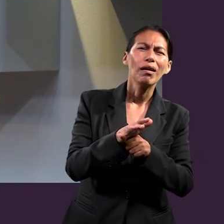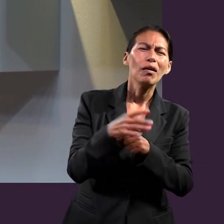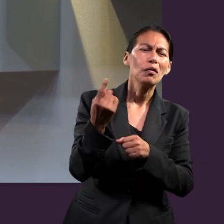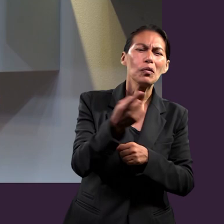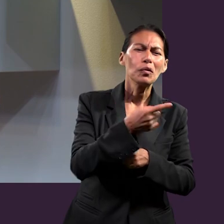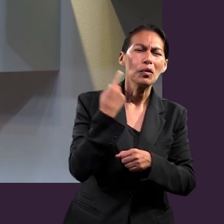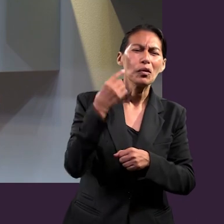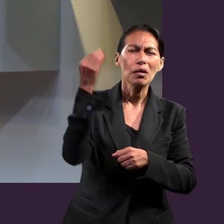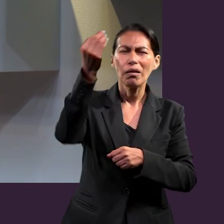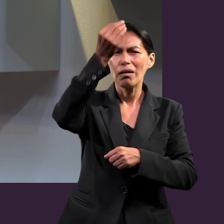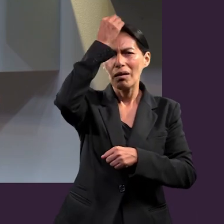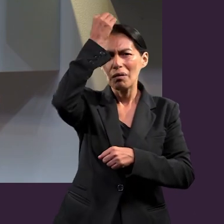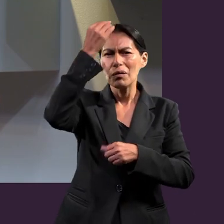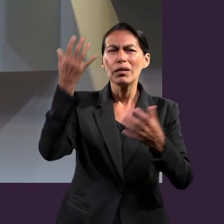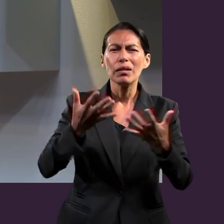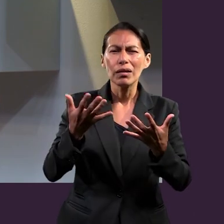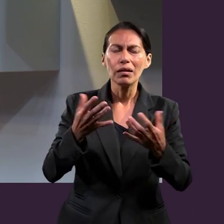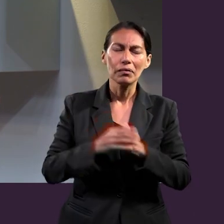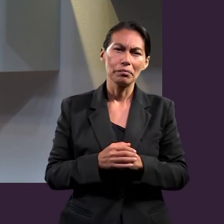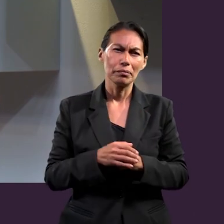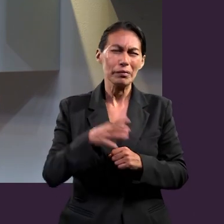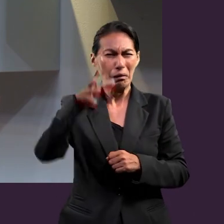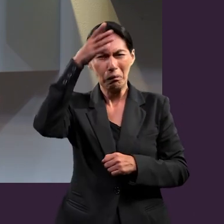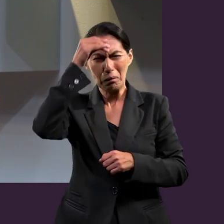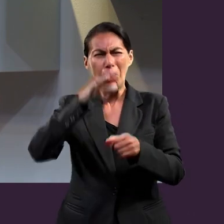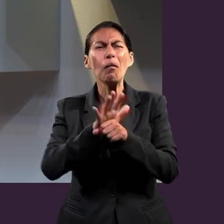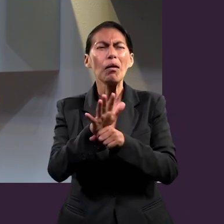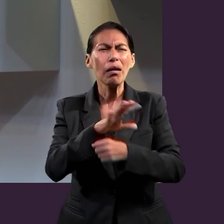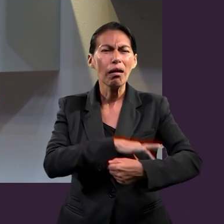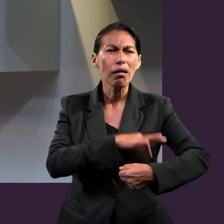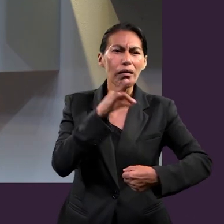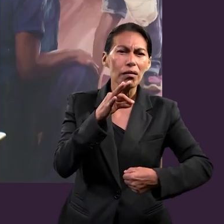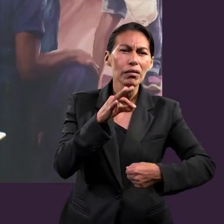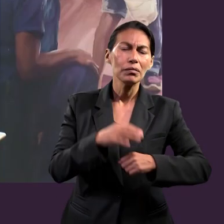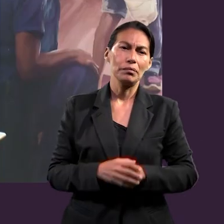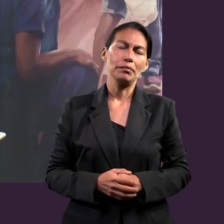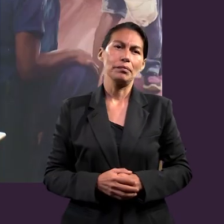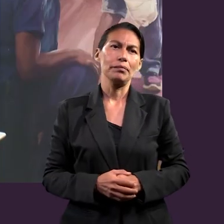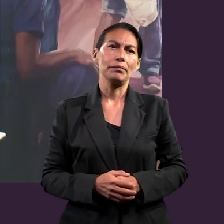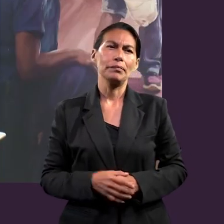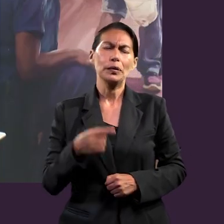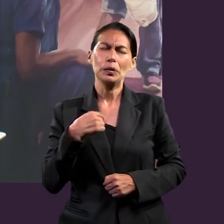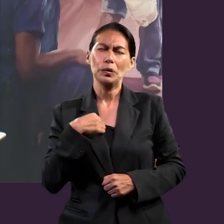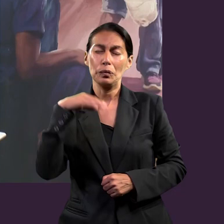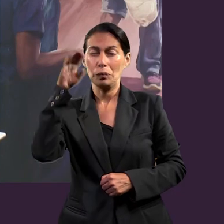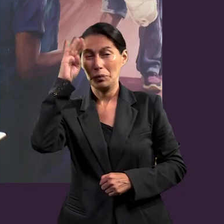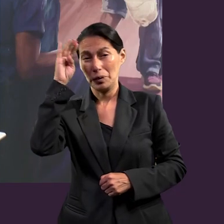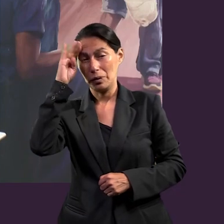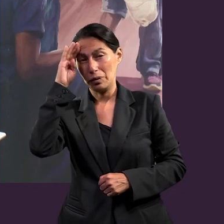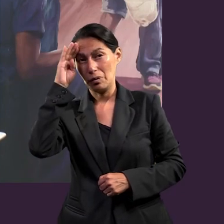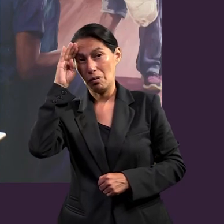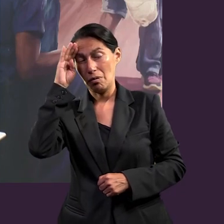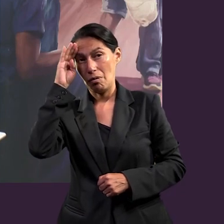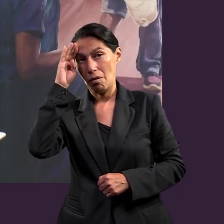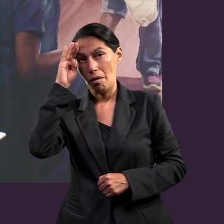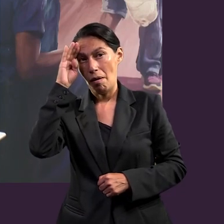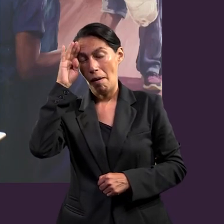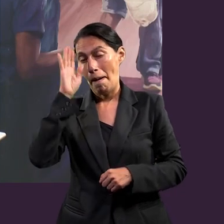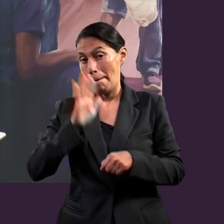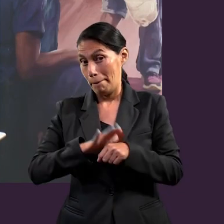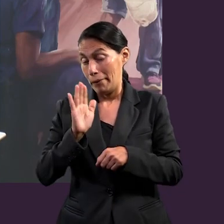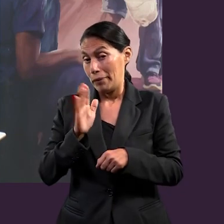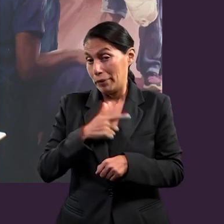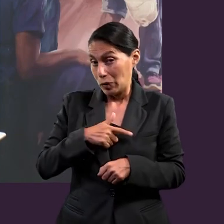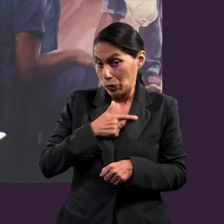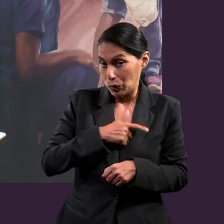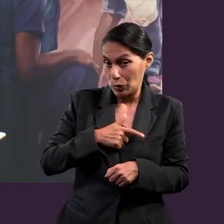Andemos Como Sabios? ¿Con qué te quedas tú, Edith? Pues, yo creo que a mí lo que más me gustó de esta escuela